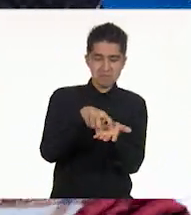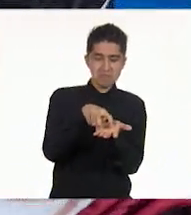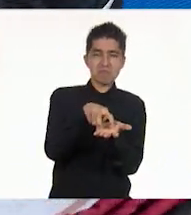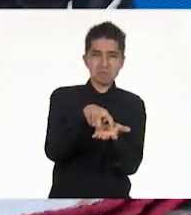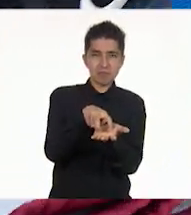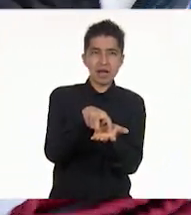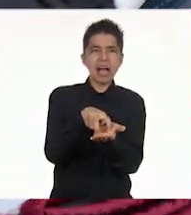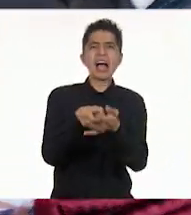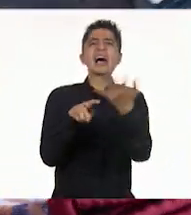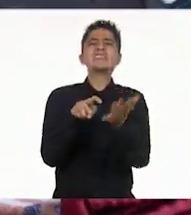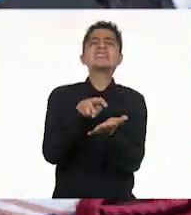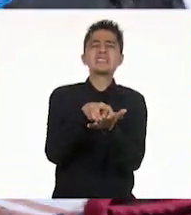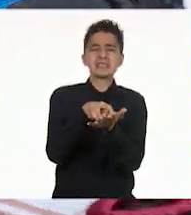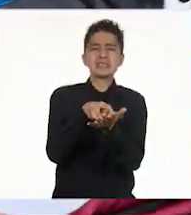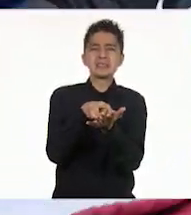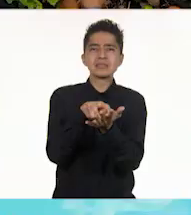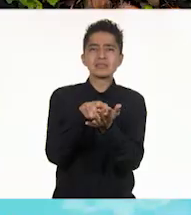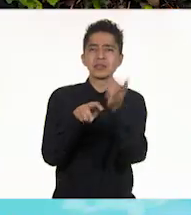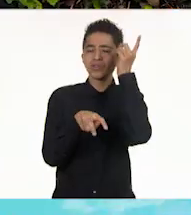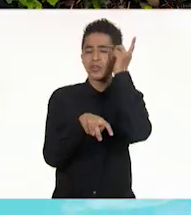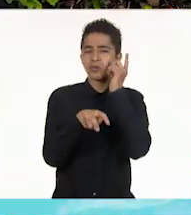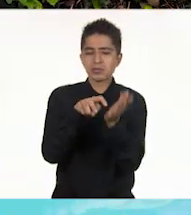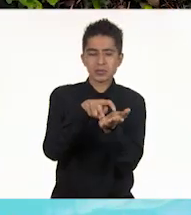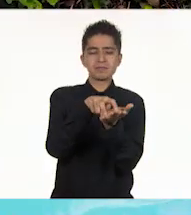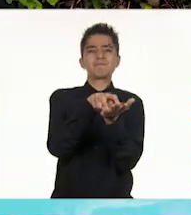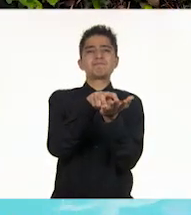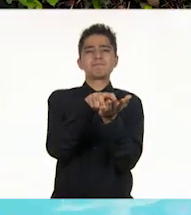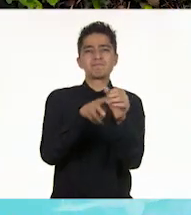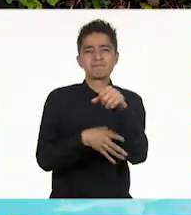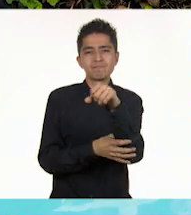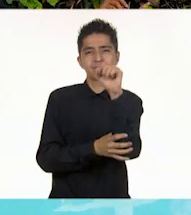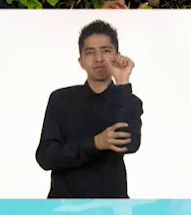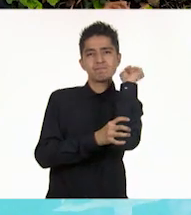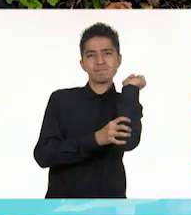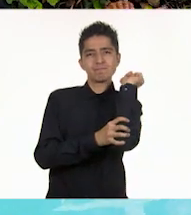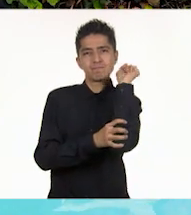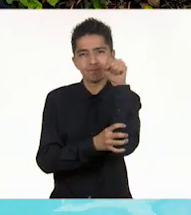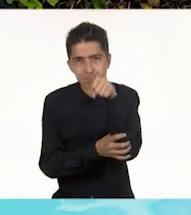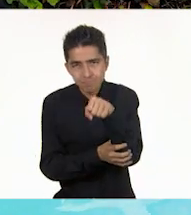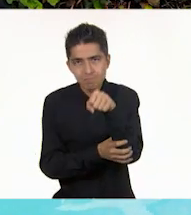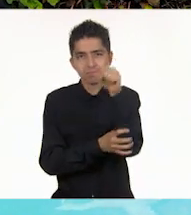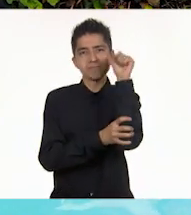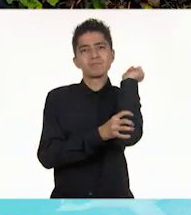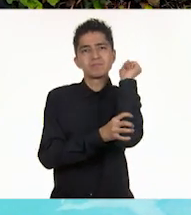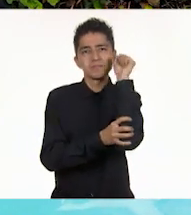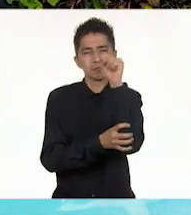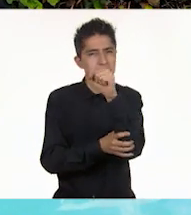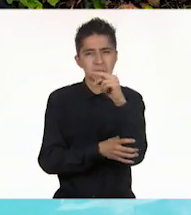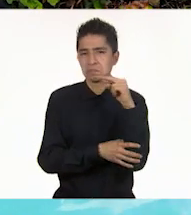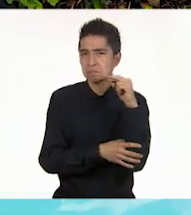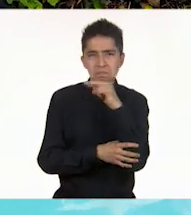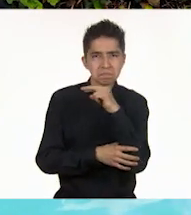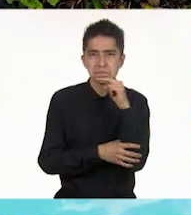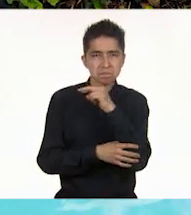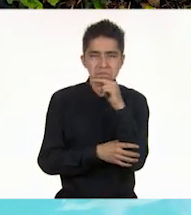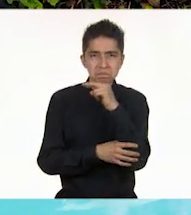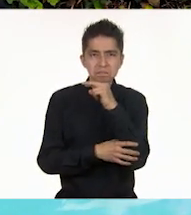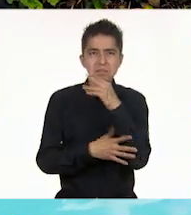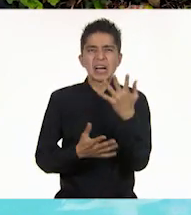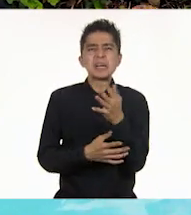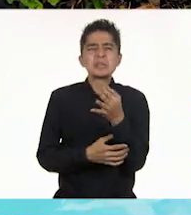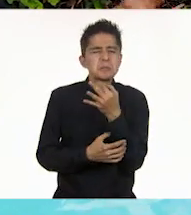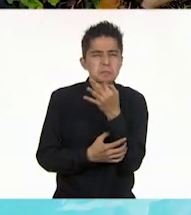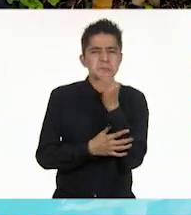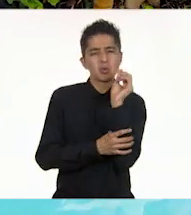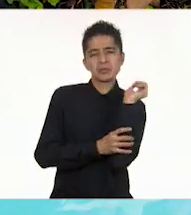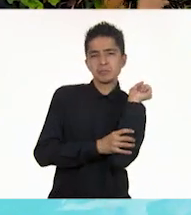a flexionar y nos recostamos. Estas abdominales son muy cortas. Realmente solamente vamos a levantar ligeramente